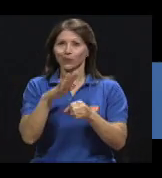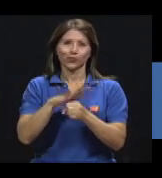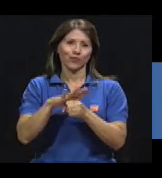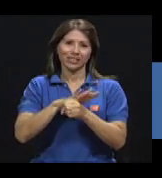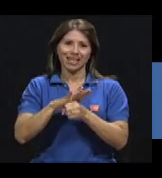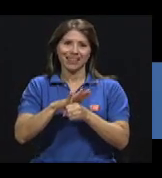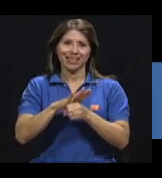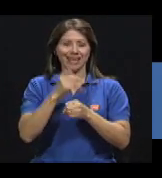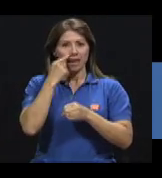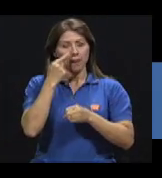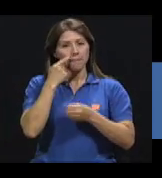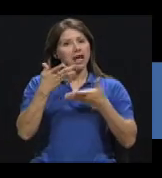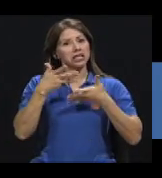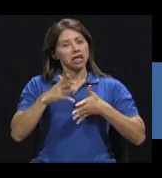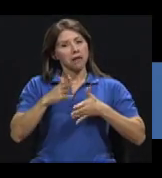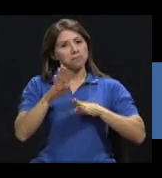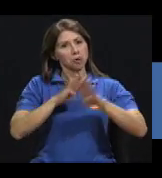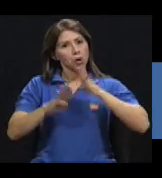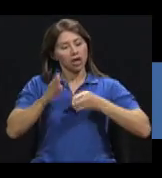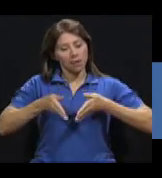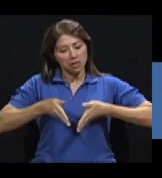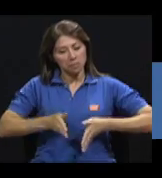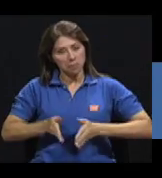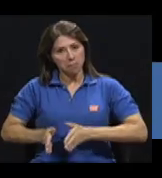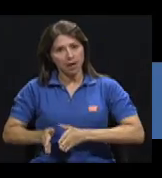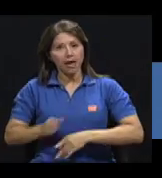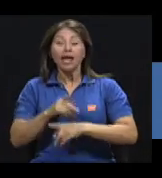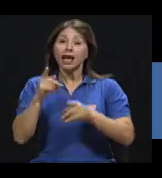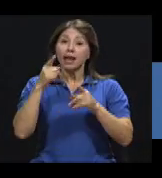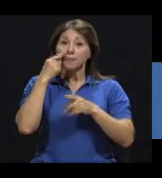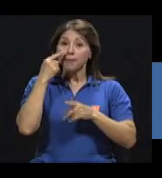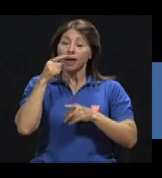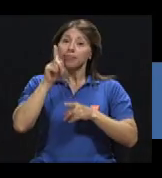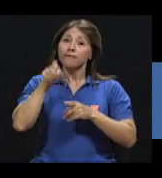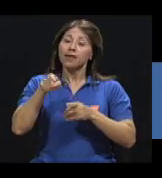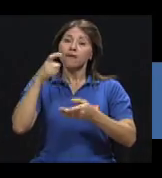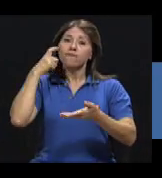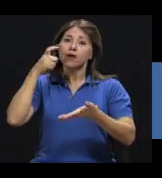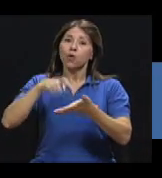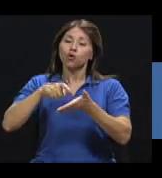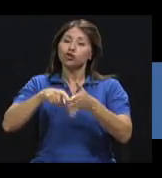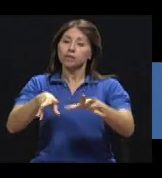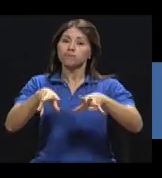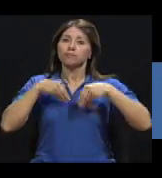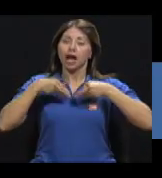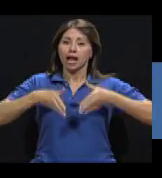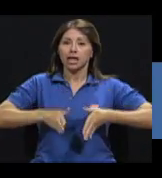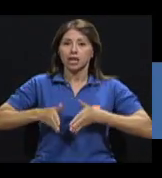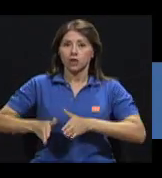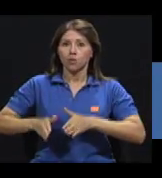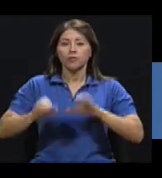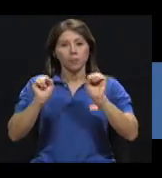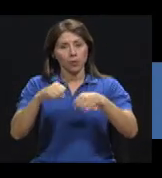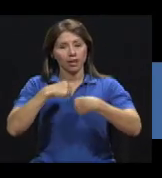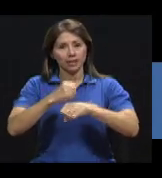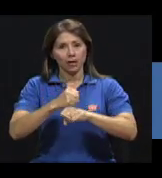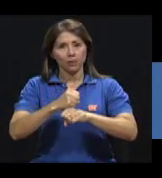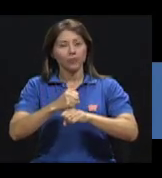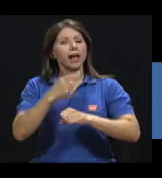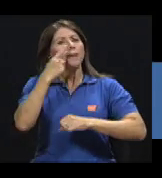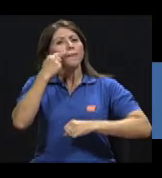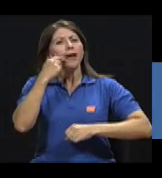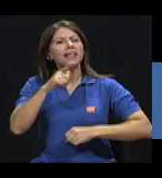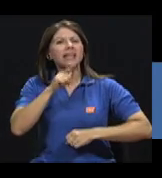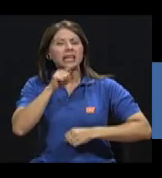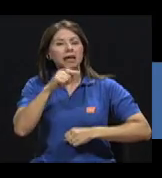El padre debía reconocer al hijo o hija, y poder hacerlo con uno que no fuera biológico. El padre era un rey, un emperador,